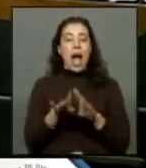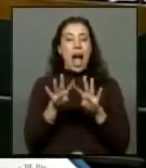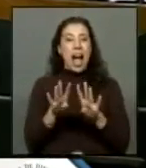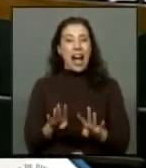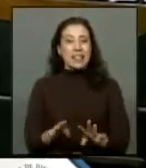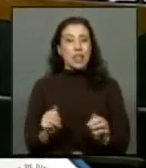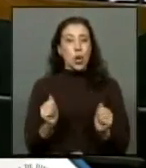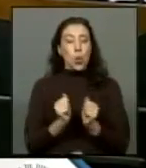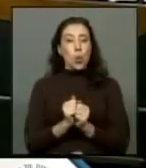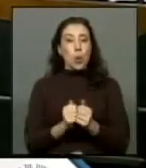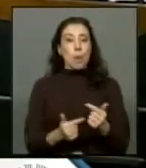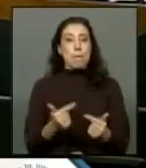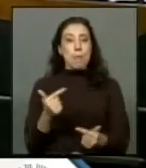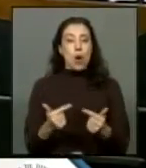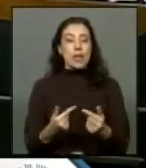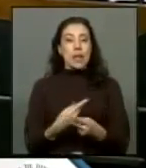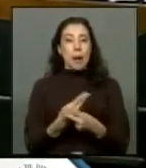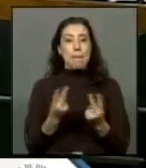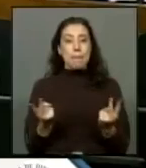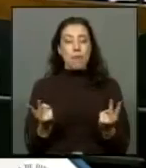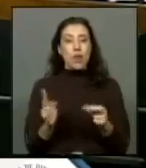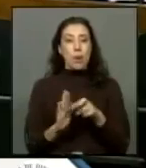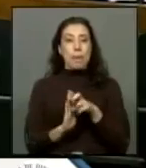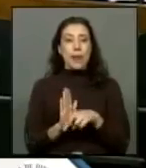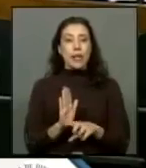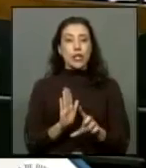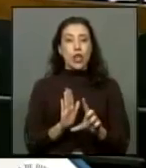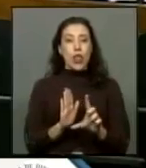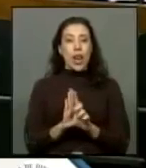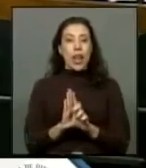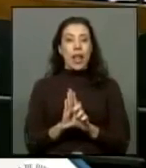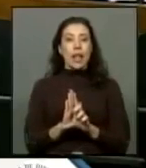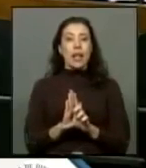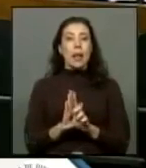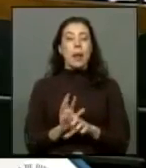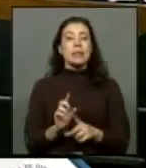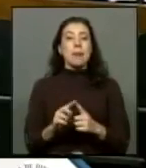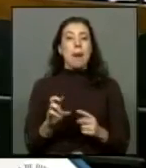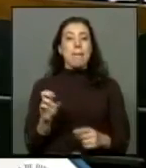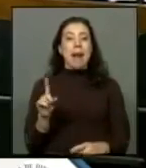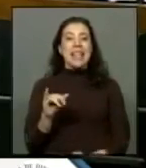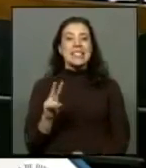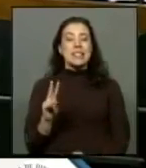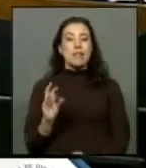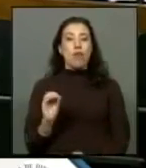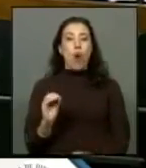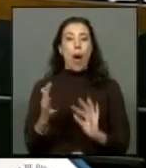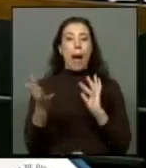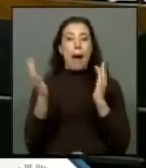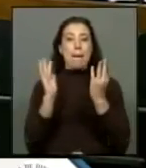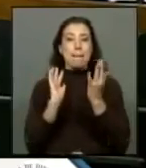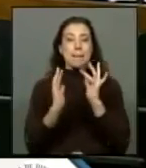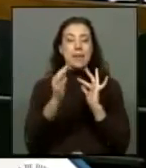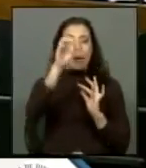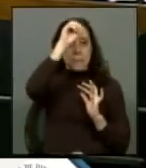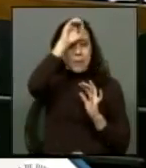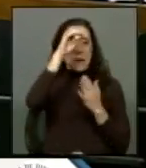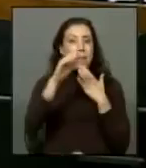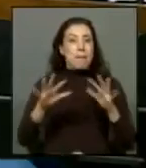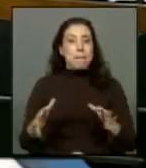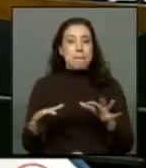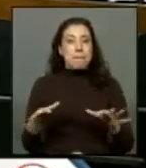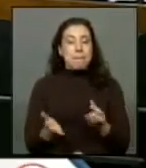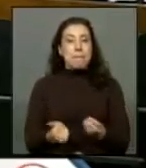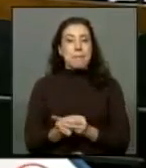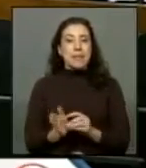conjuntamente una política pública y un proyecto de ley relativos a los pasivos ambientales mineros además solicita reforzar el